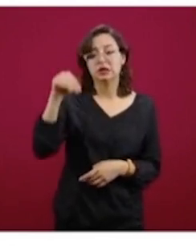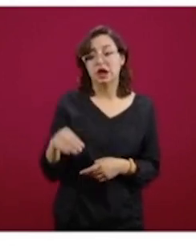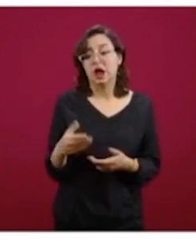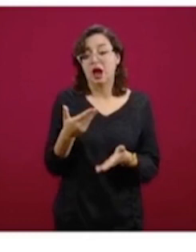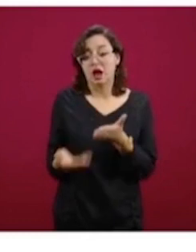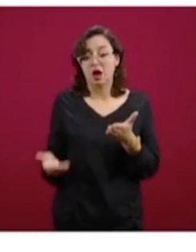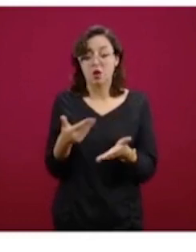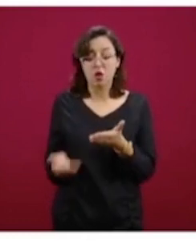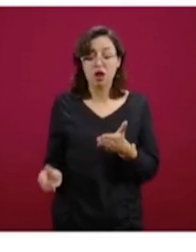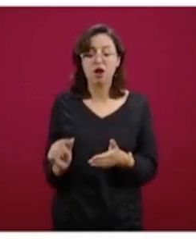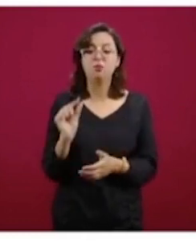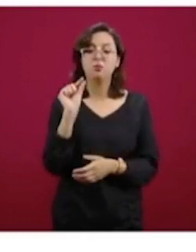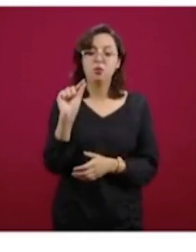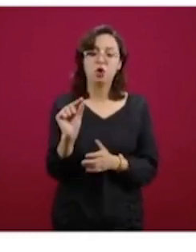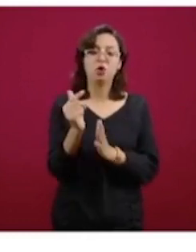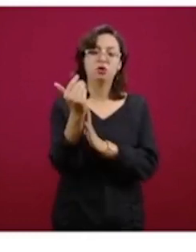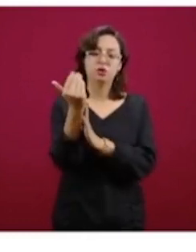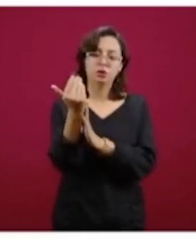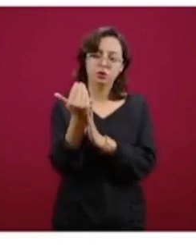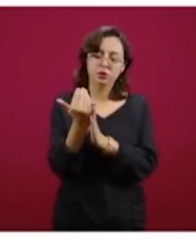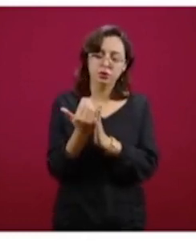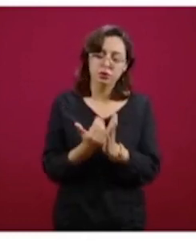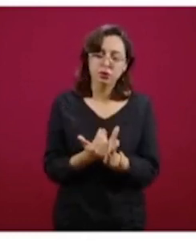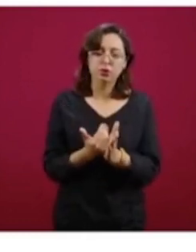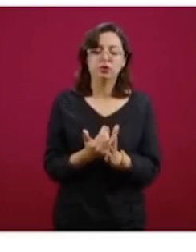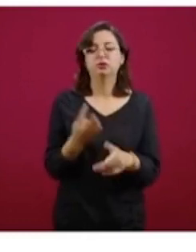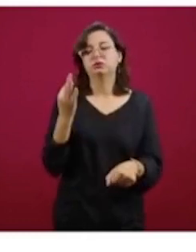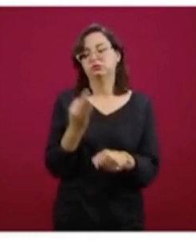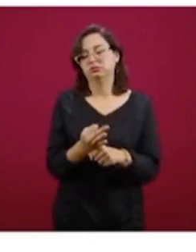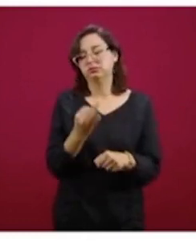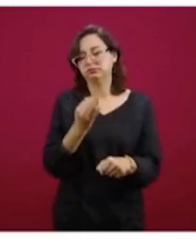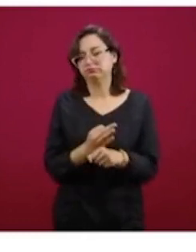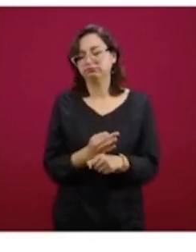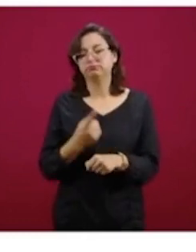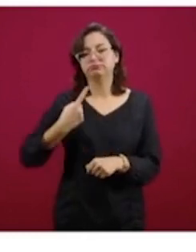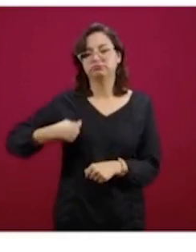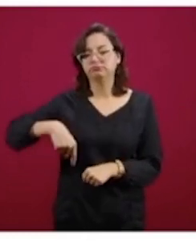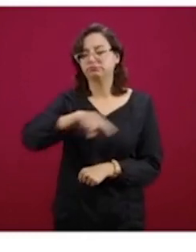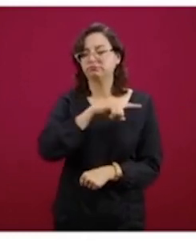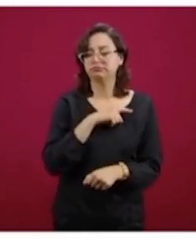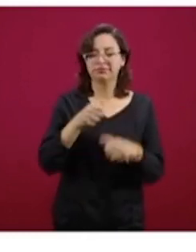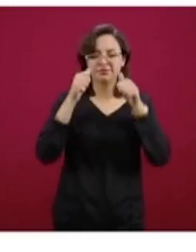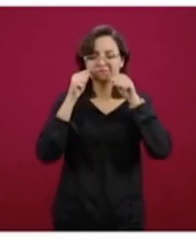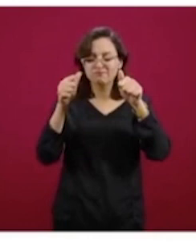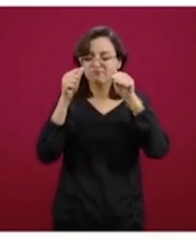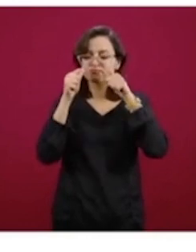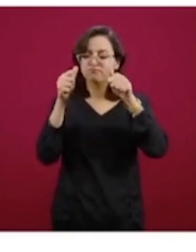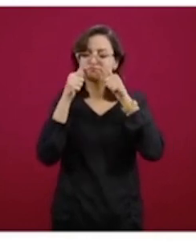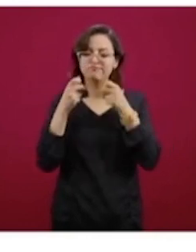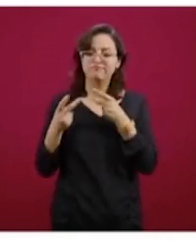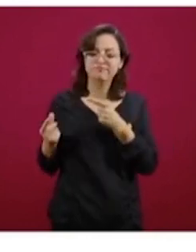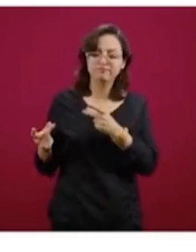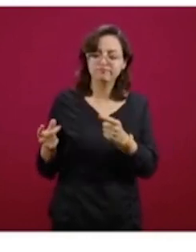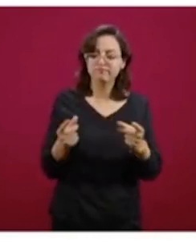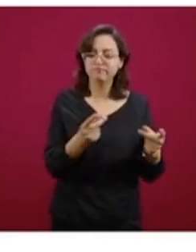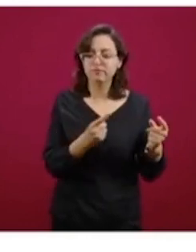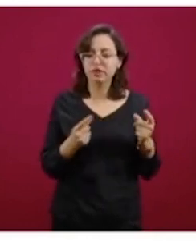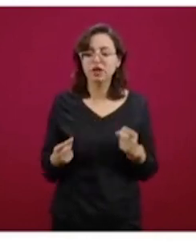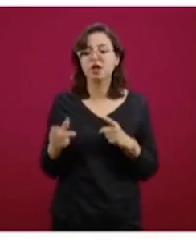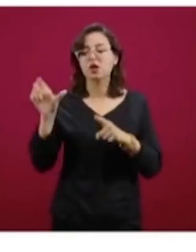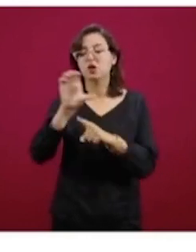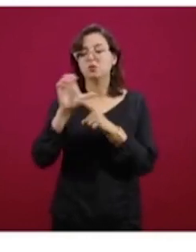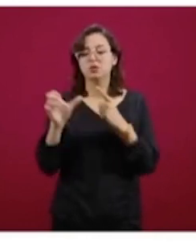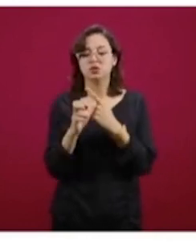a la baja. Aquí estamos aplicándonos de manera muy particular y apoyándonos en la Comisión